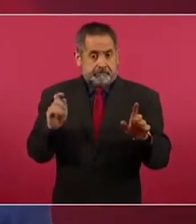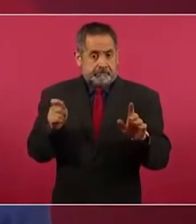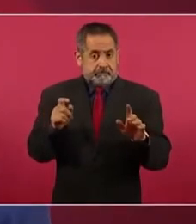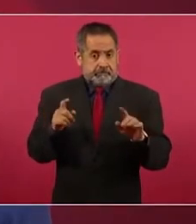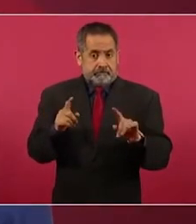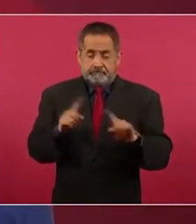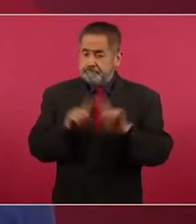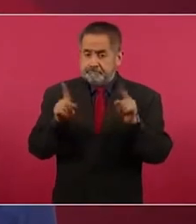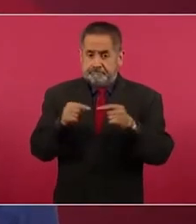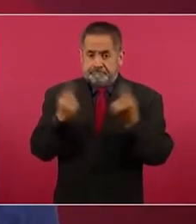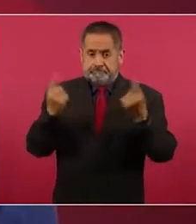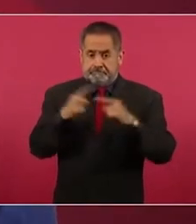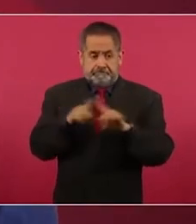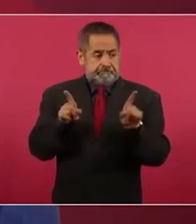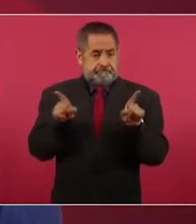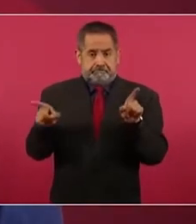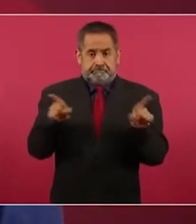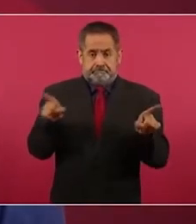Completamente opuestas